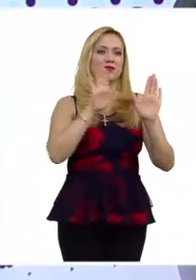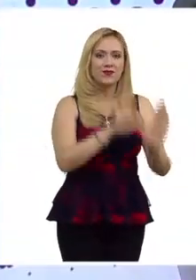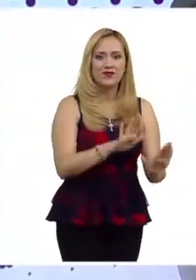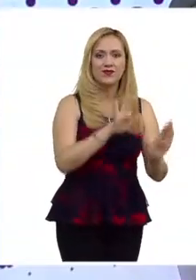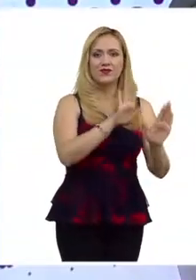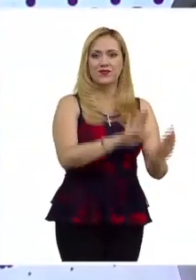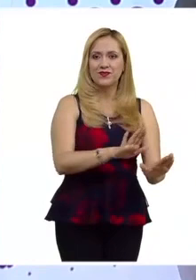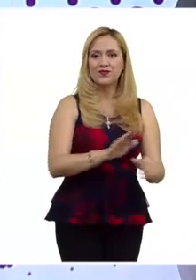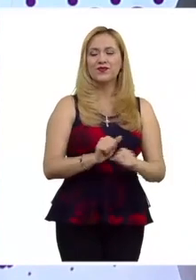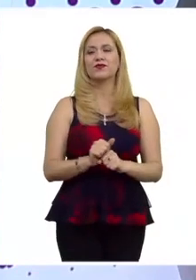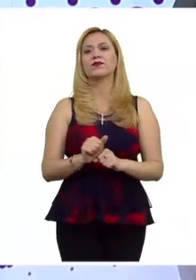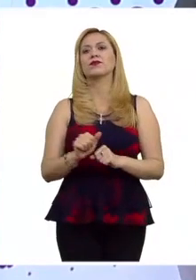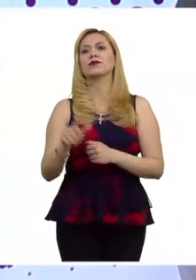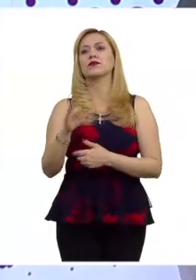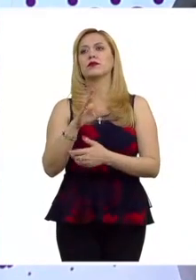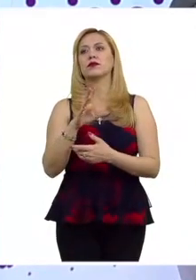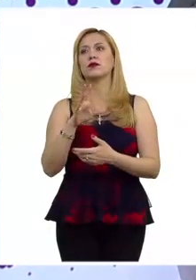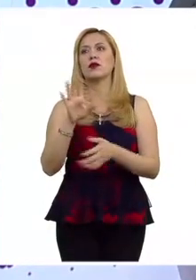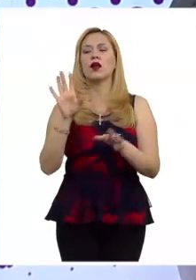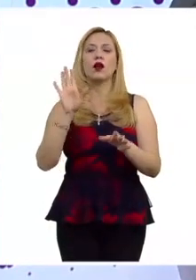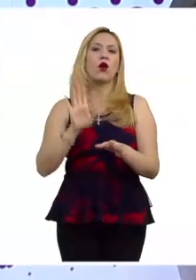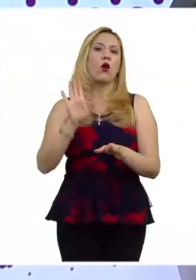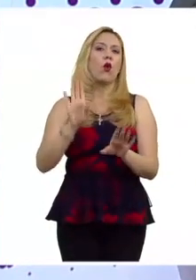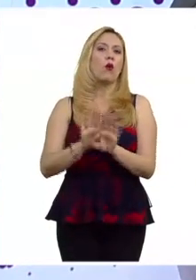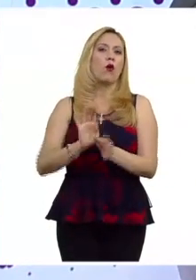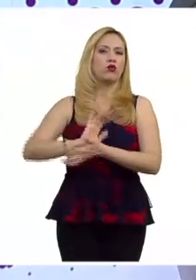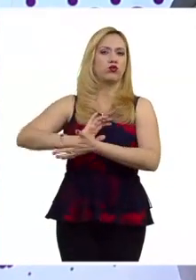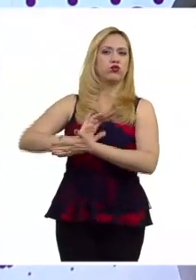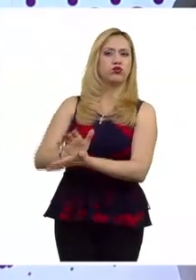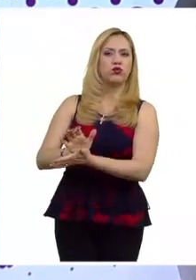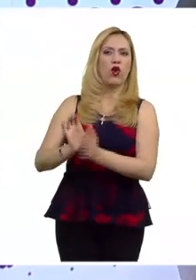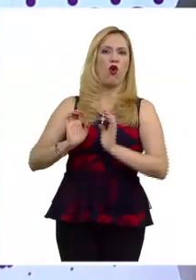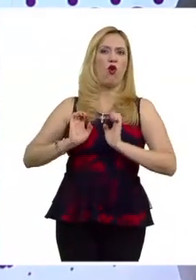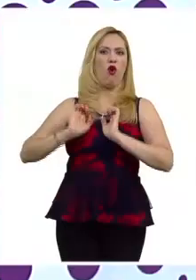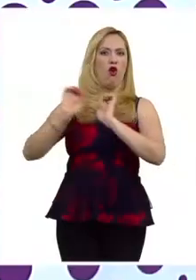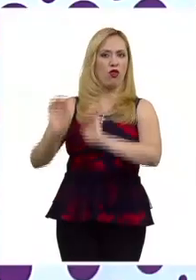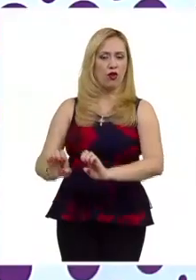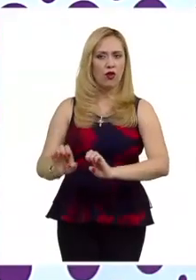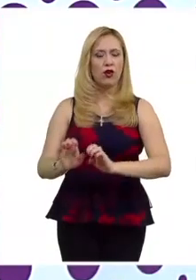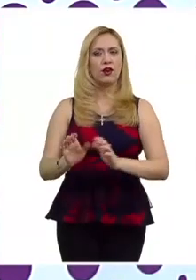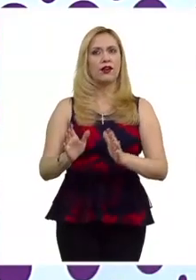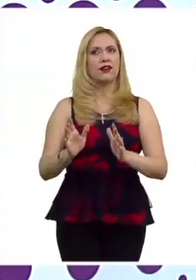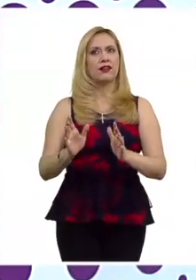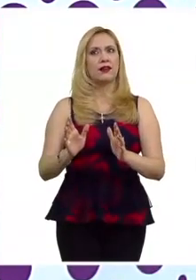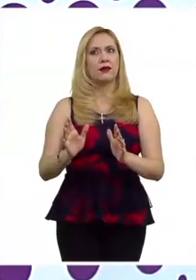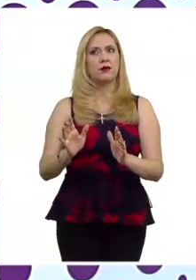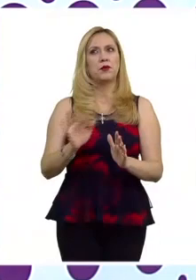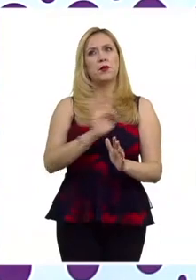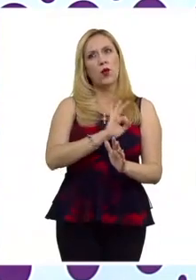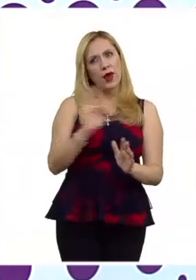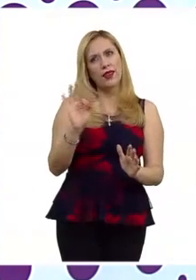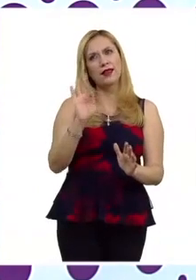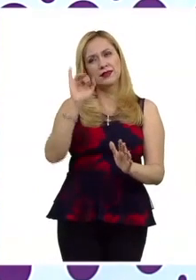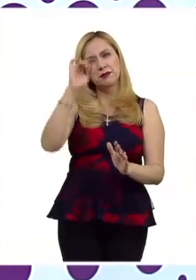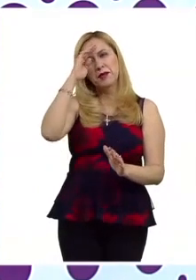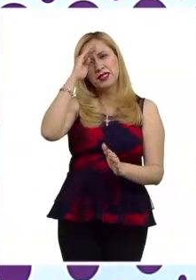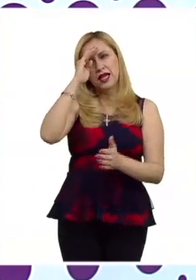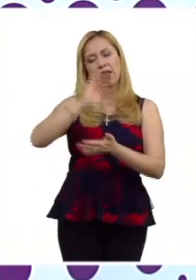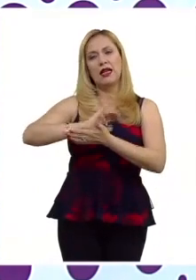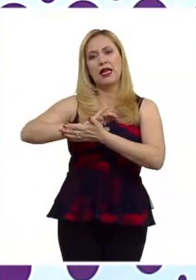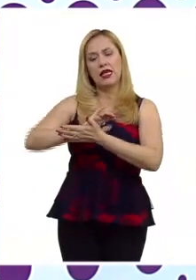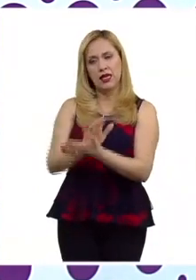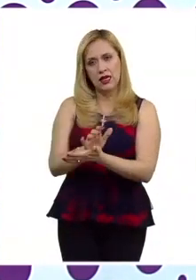discriminatorio, no tanto entra en la categoría de discurso de odio, bueno, podría considerarse discurso discriminatorio, ahí